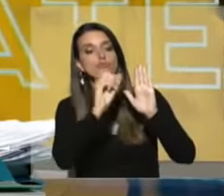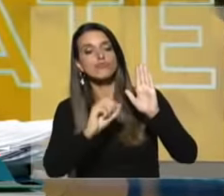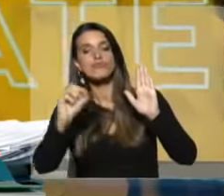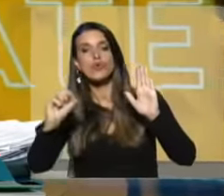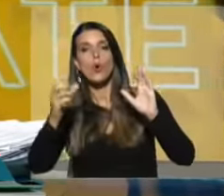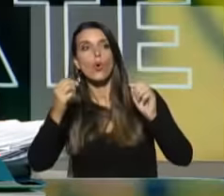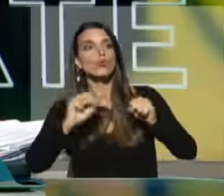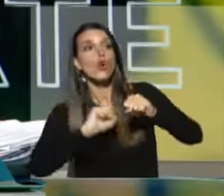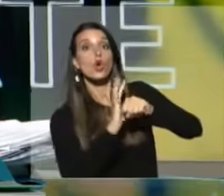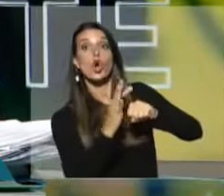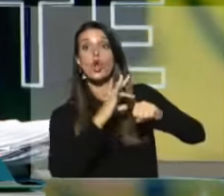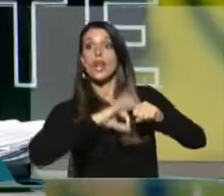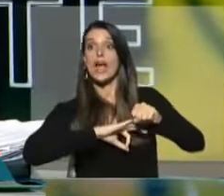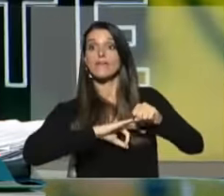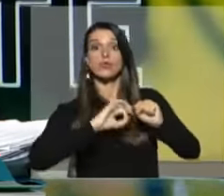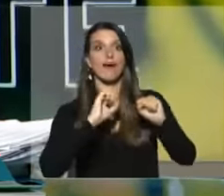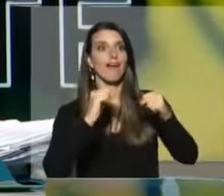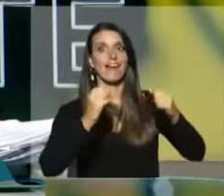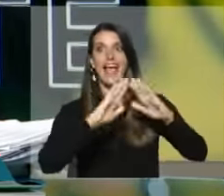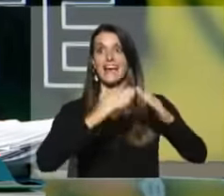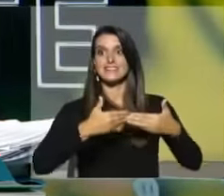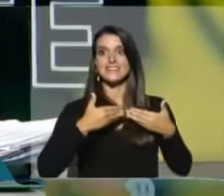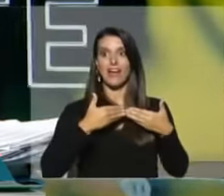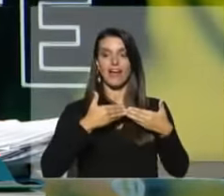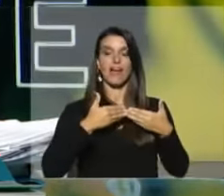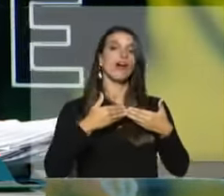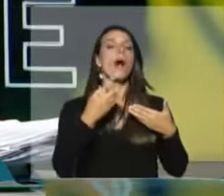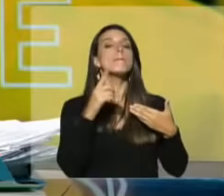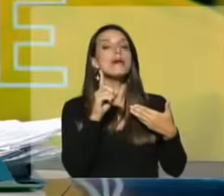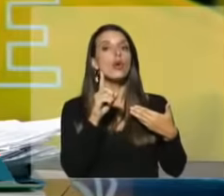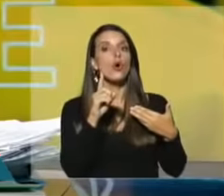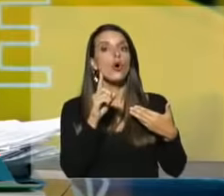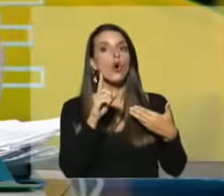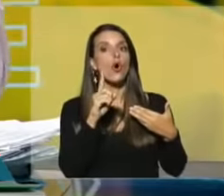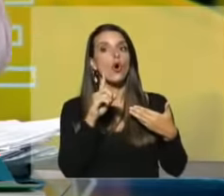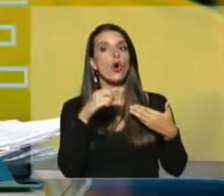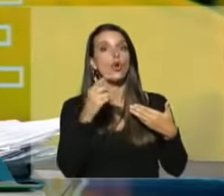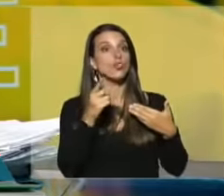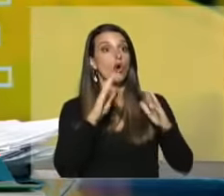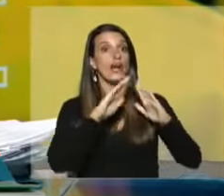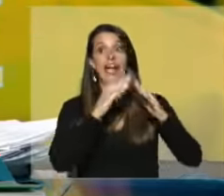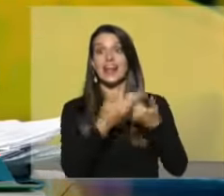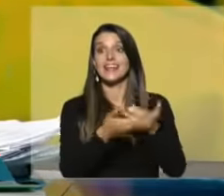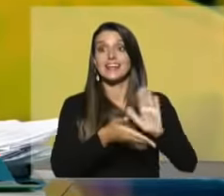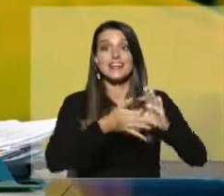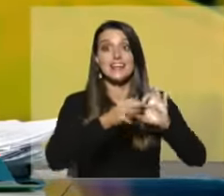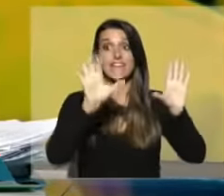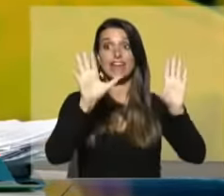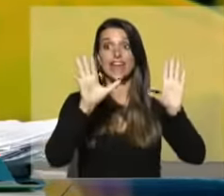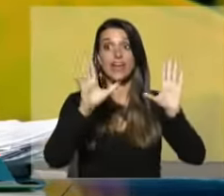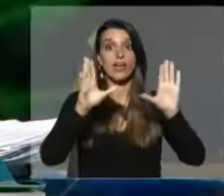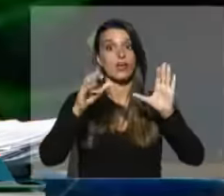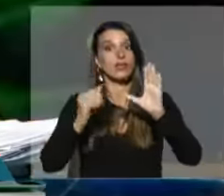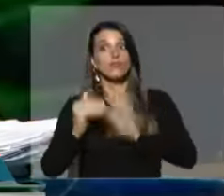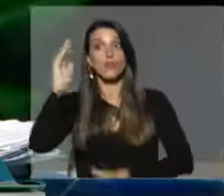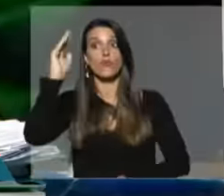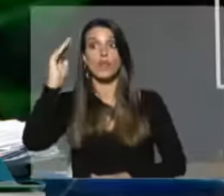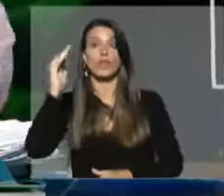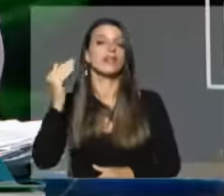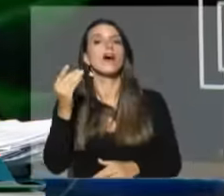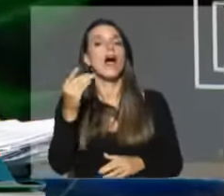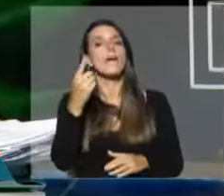en los picos de pandemia y suben cuando estamos fuera de los picos de pandemia. Vamos a los homicidios